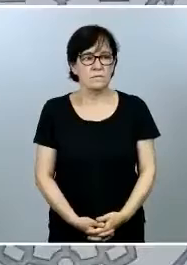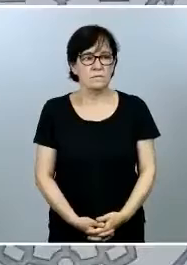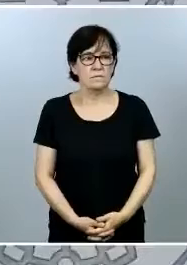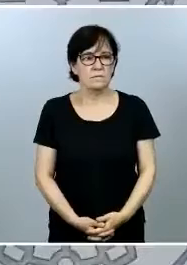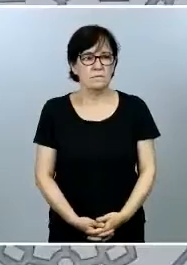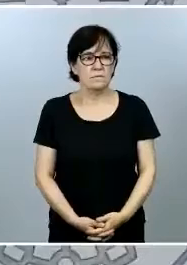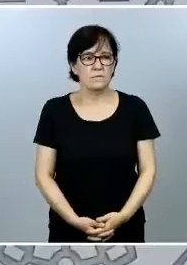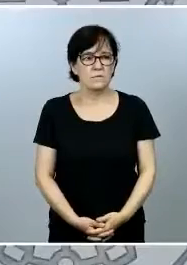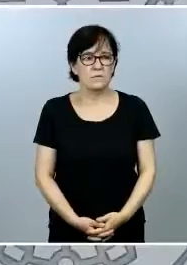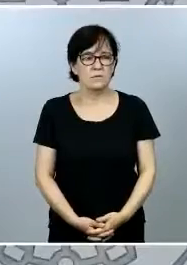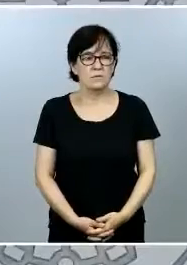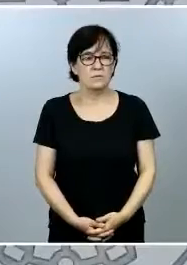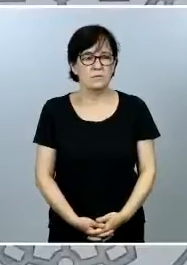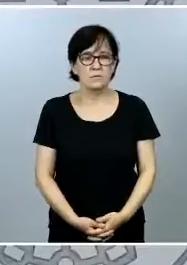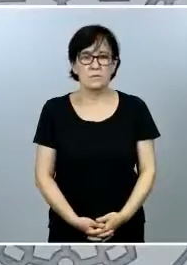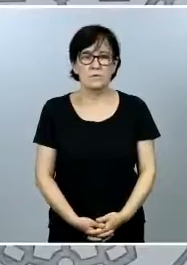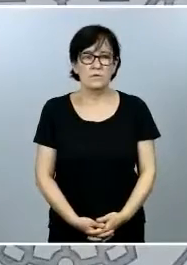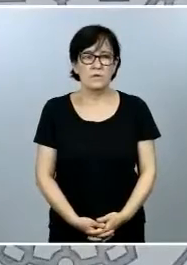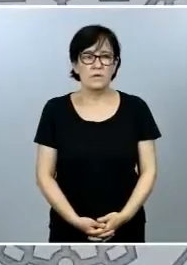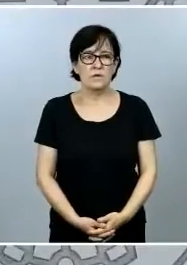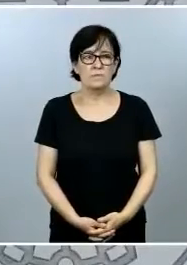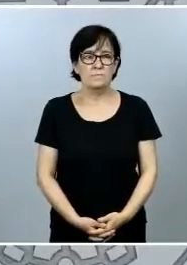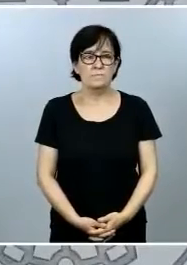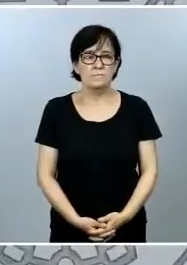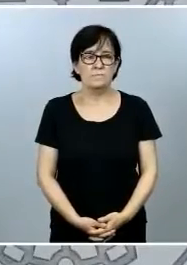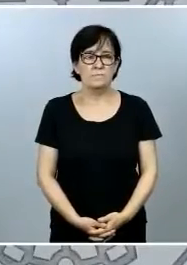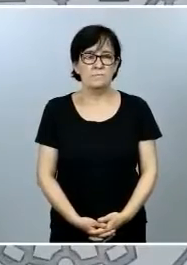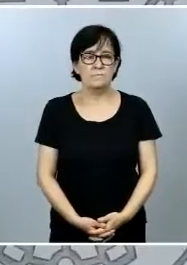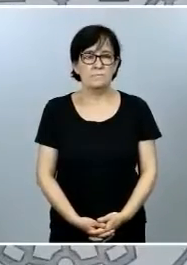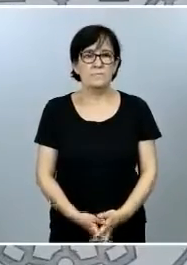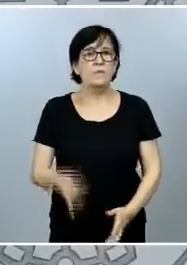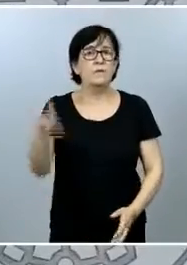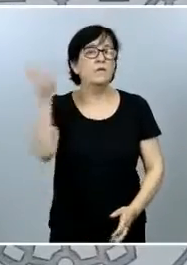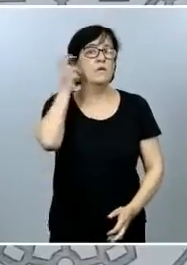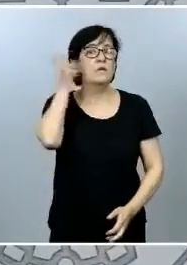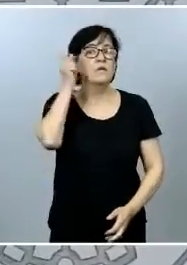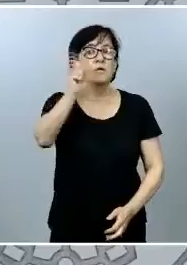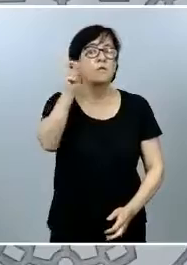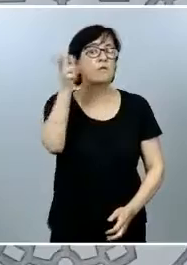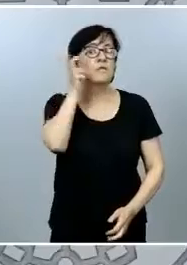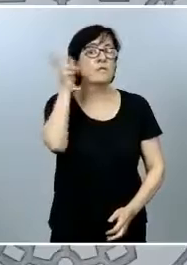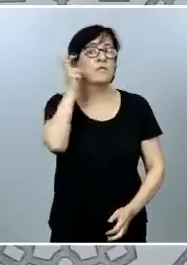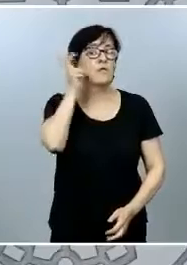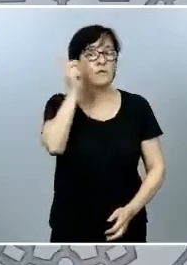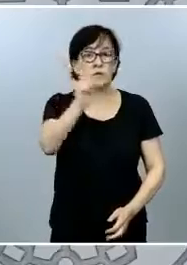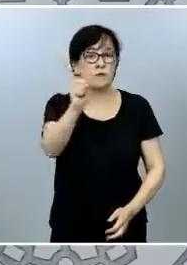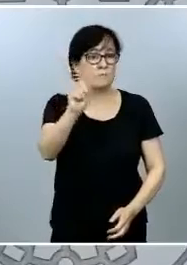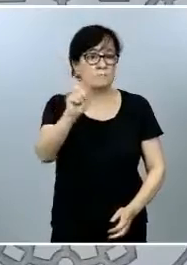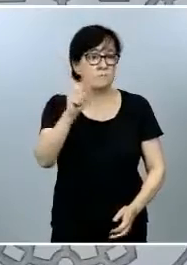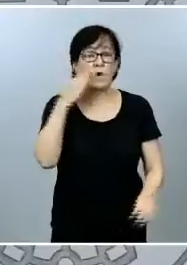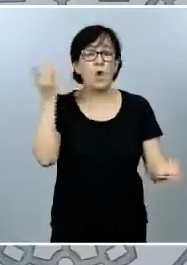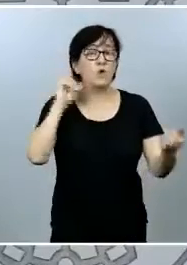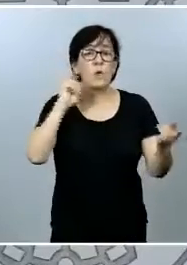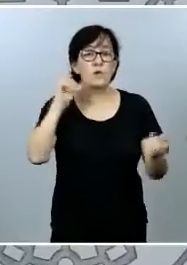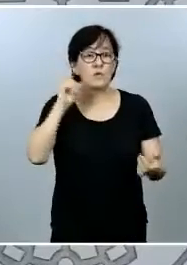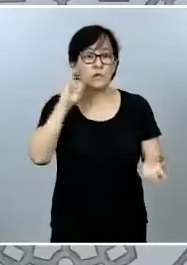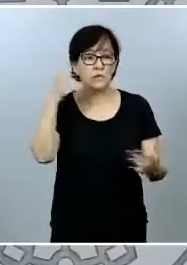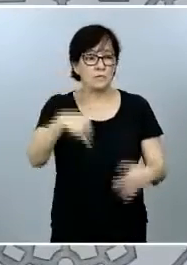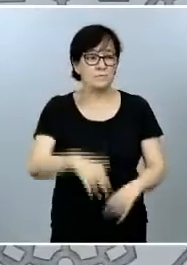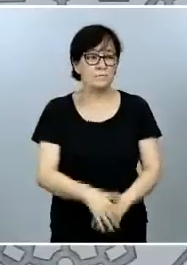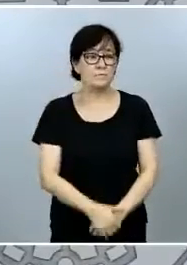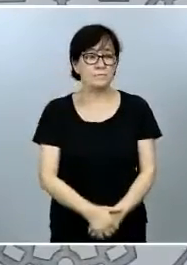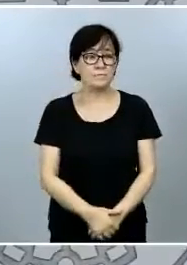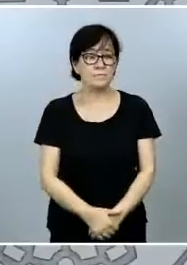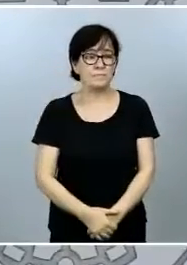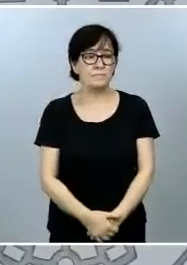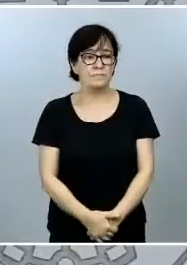Buenas tardes. En primer lugar, a todos y a todas, como veis, me acompañan hoy la vicepresidenta y ministra para la Transición